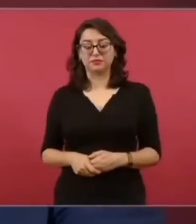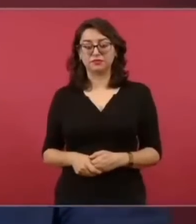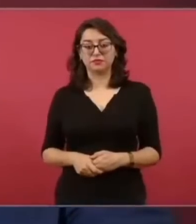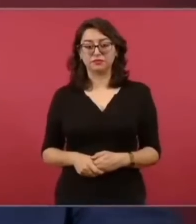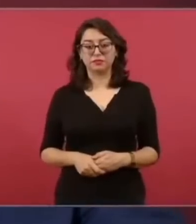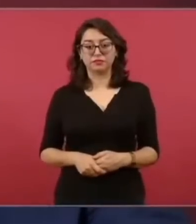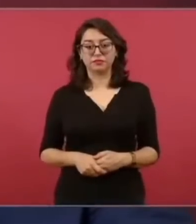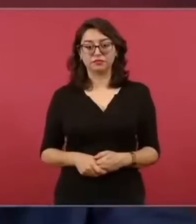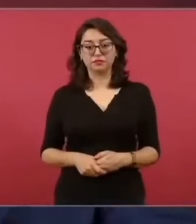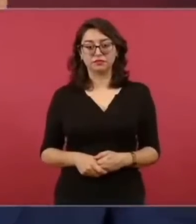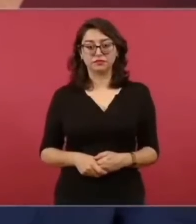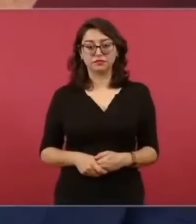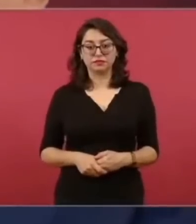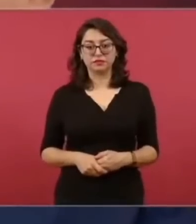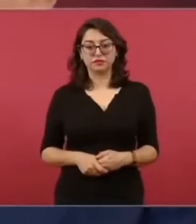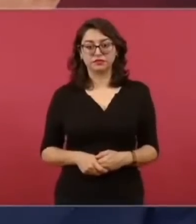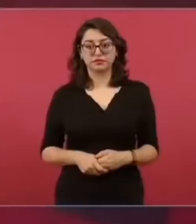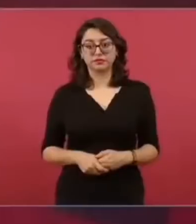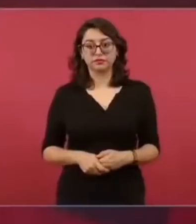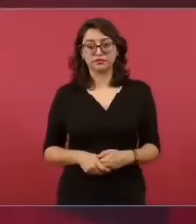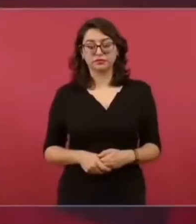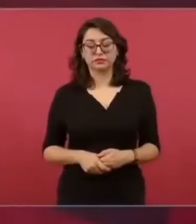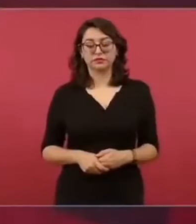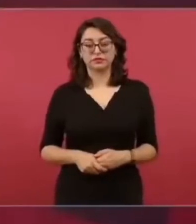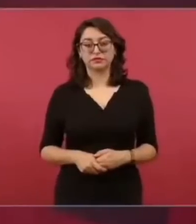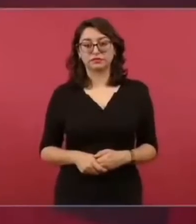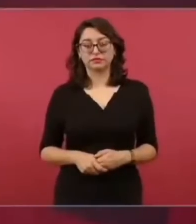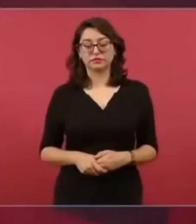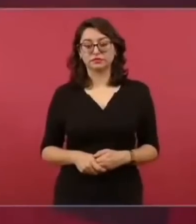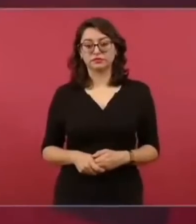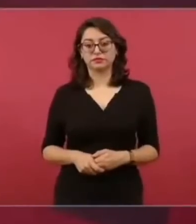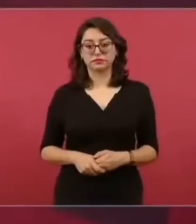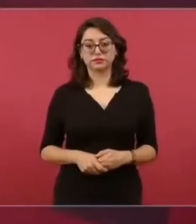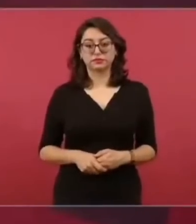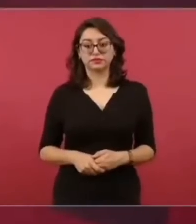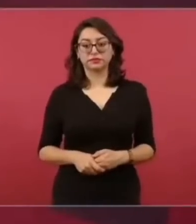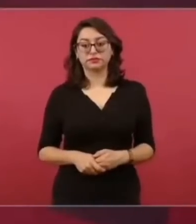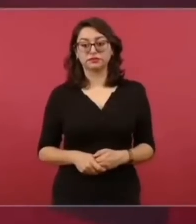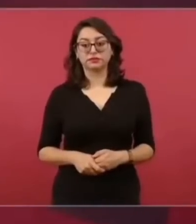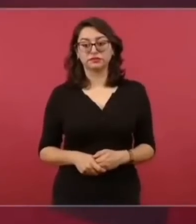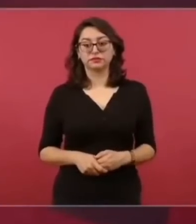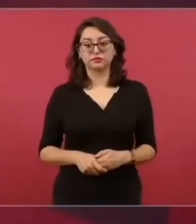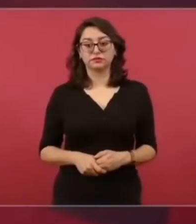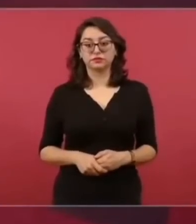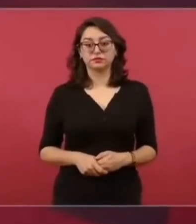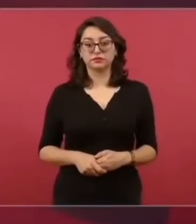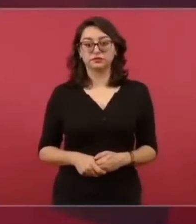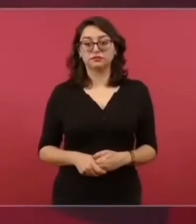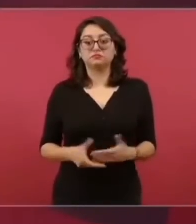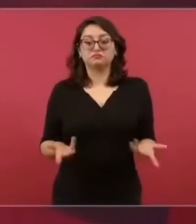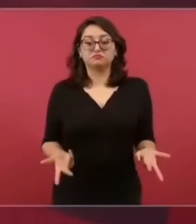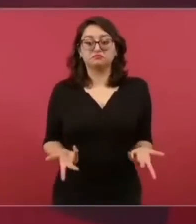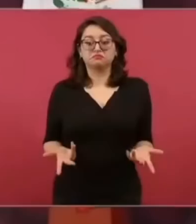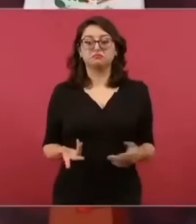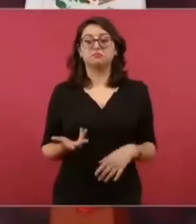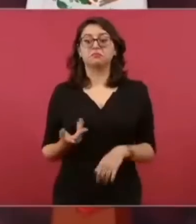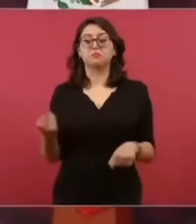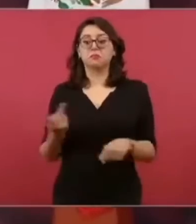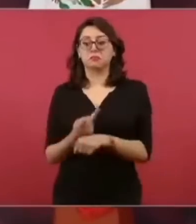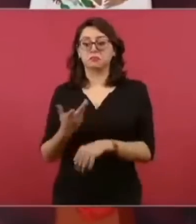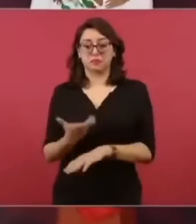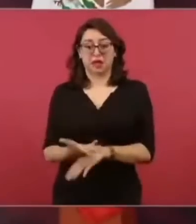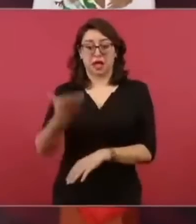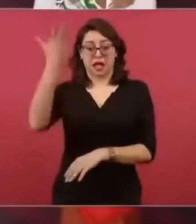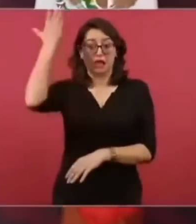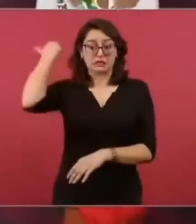Y antes, cuando ellos dominaban, mandaban,